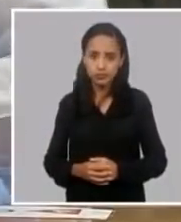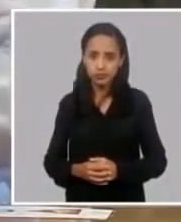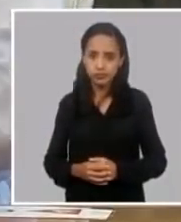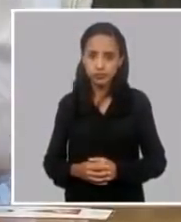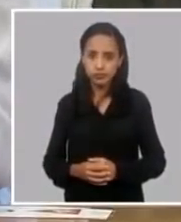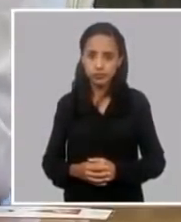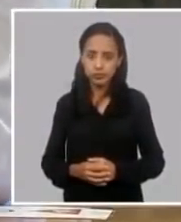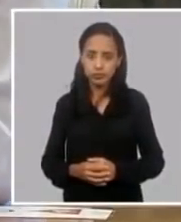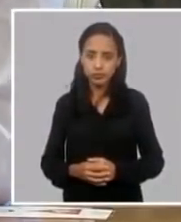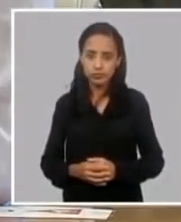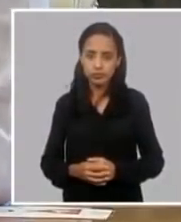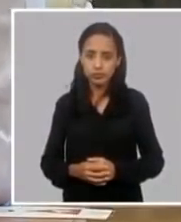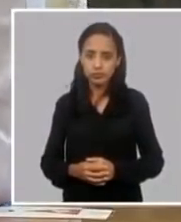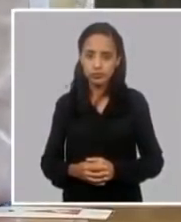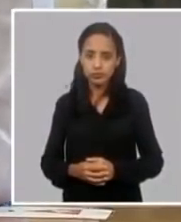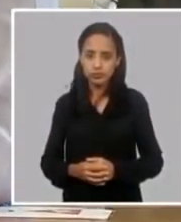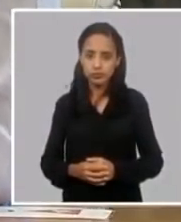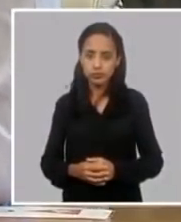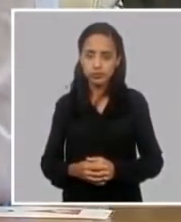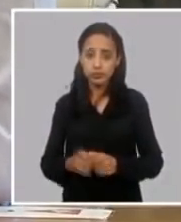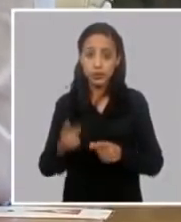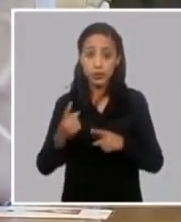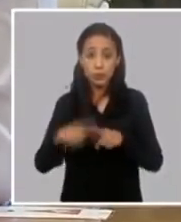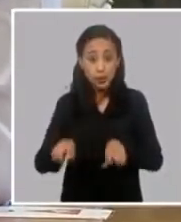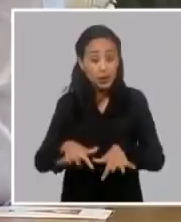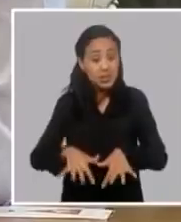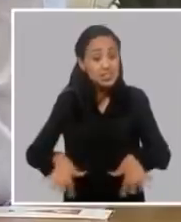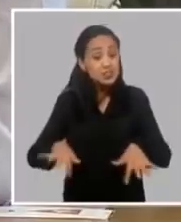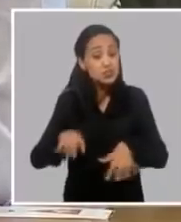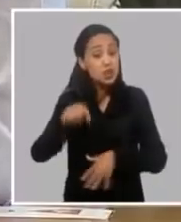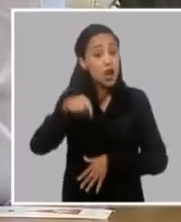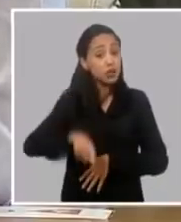Pero las condiciones actuales no son las mismas